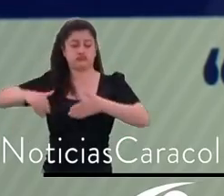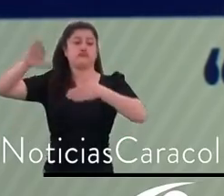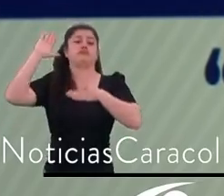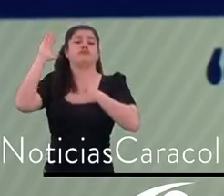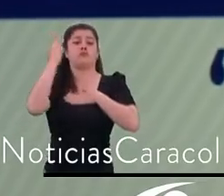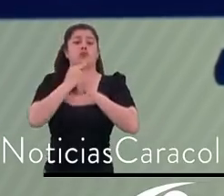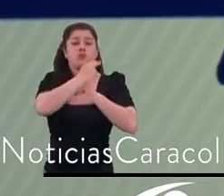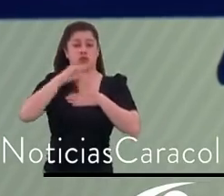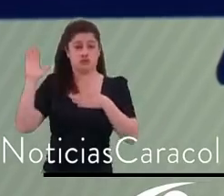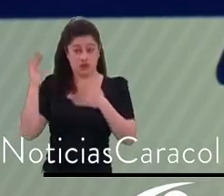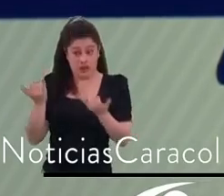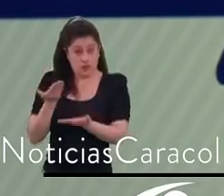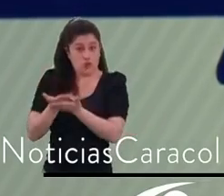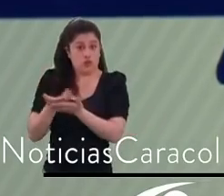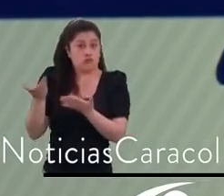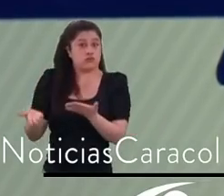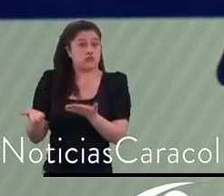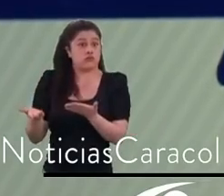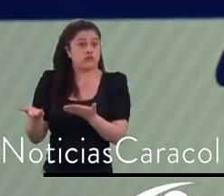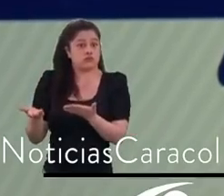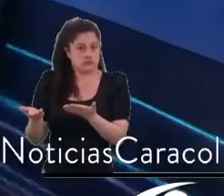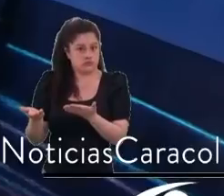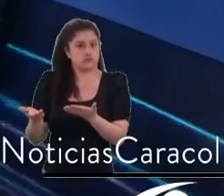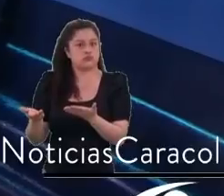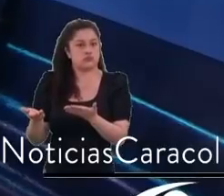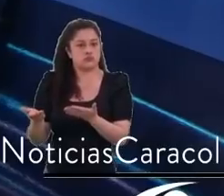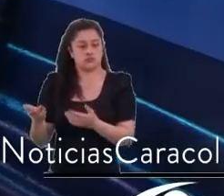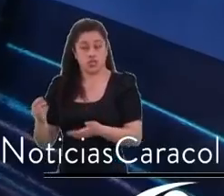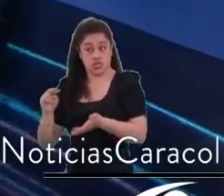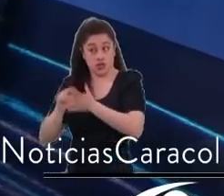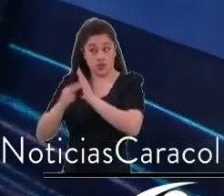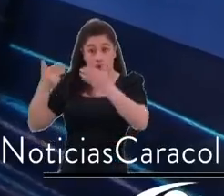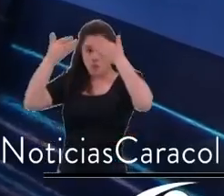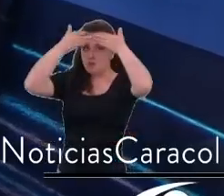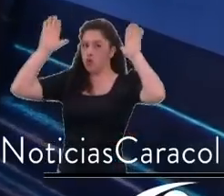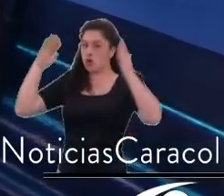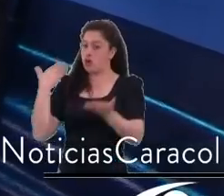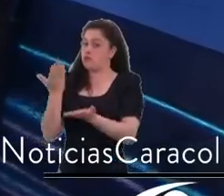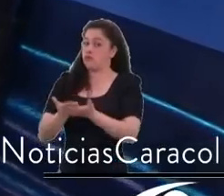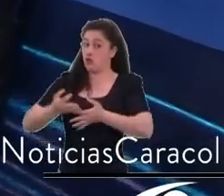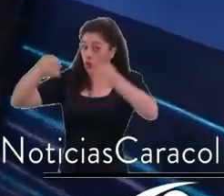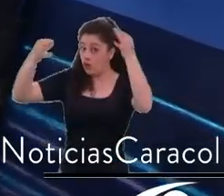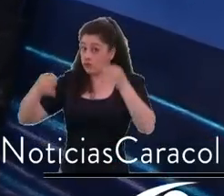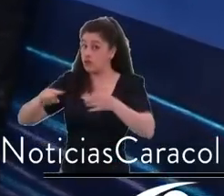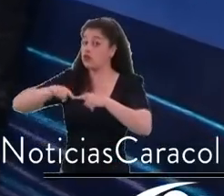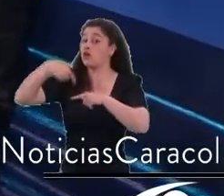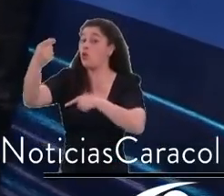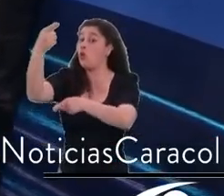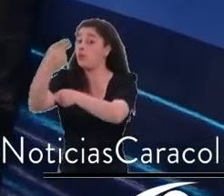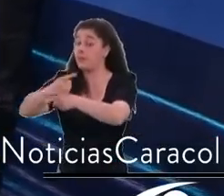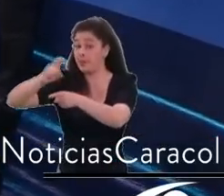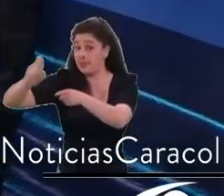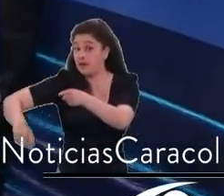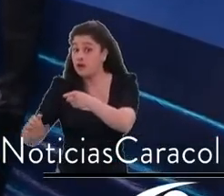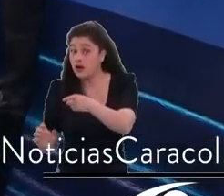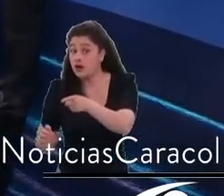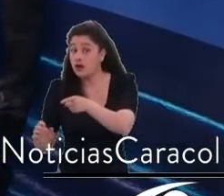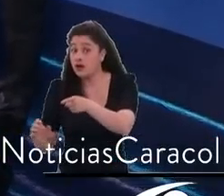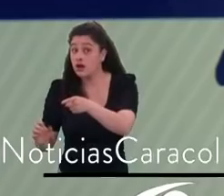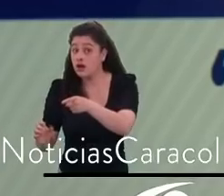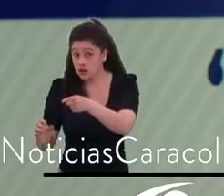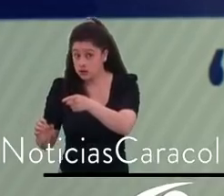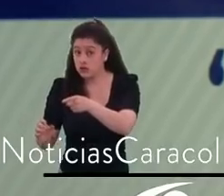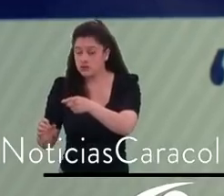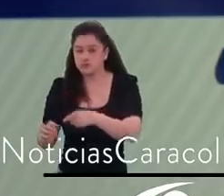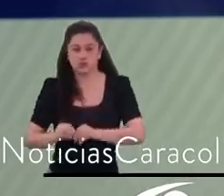usted propone eso lo tiene que cumplir. Yo estoy cumpliendo. Estoy cumpliendo lo que propuse. Le propuse al Consejo que entonces